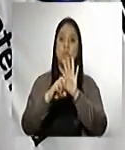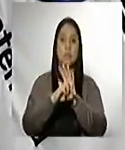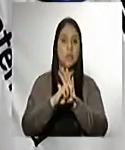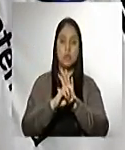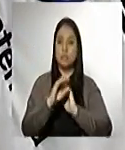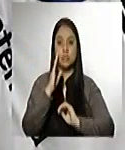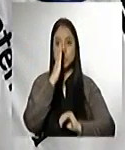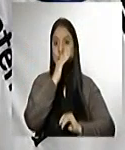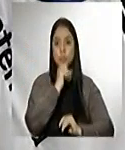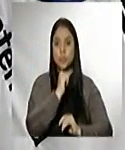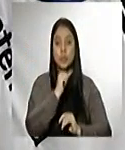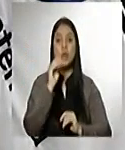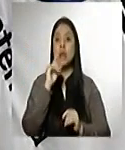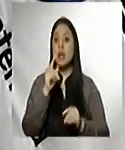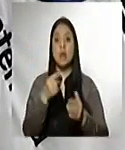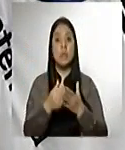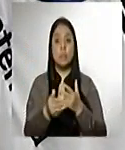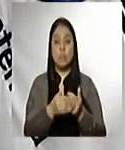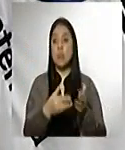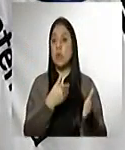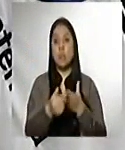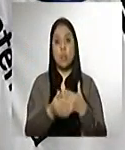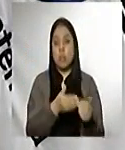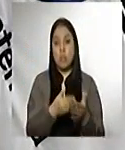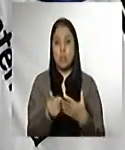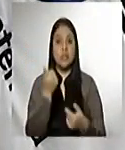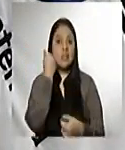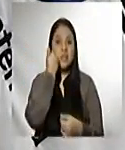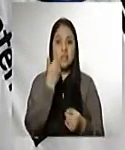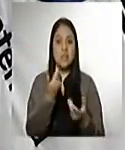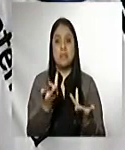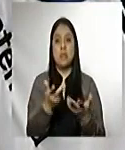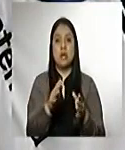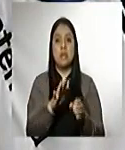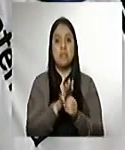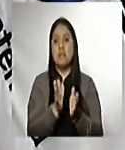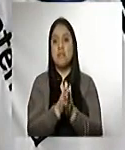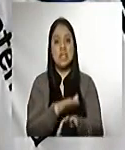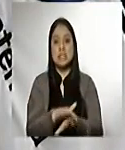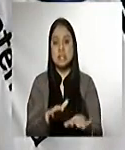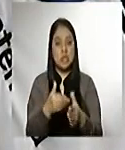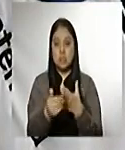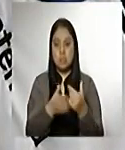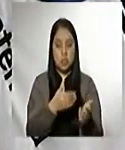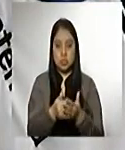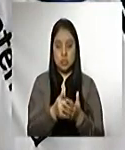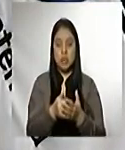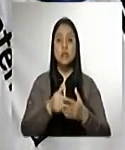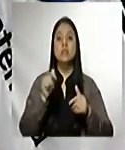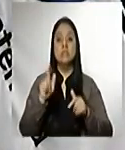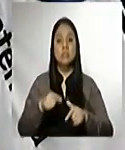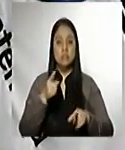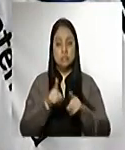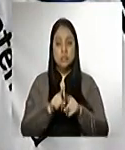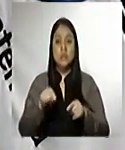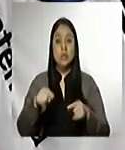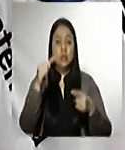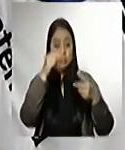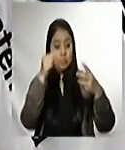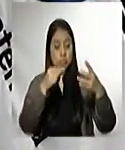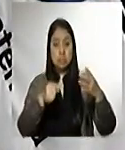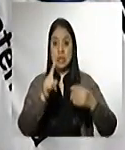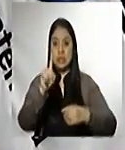aplica para la defunción por cualquier causa. Para que estas medidas de mitigación sean efectivas,